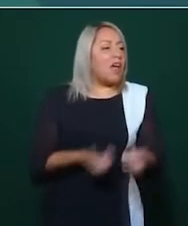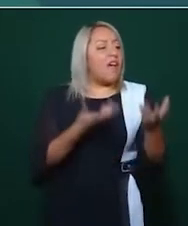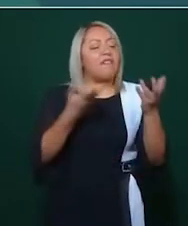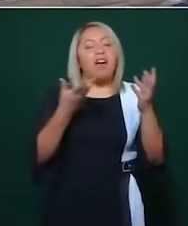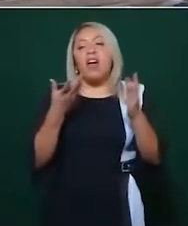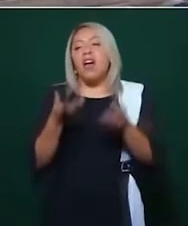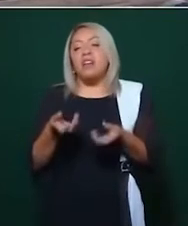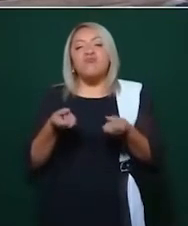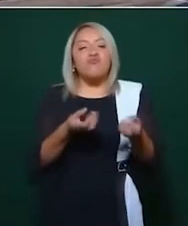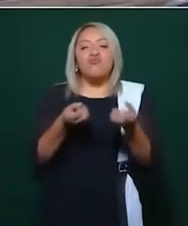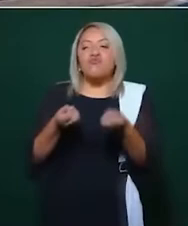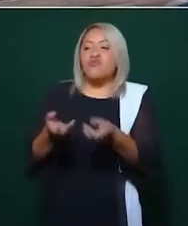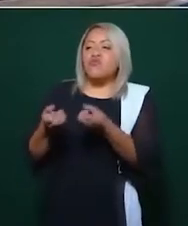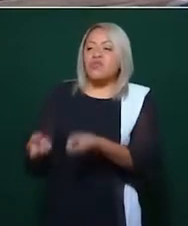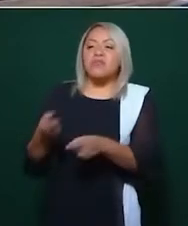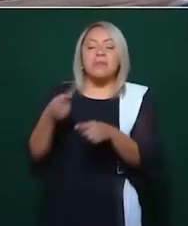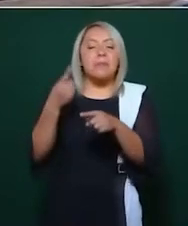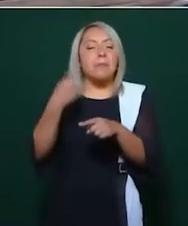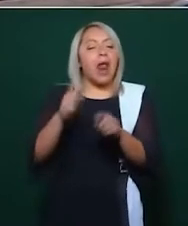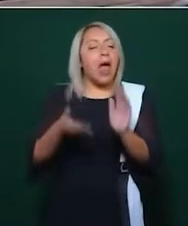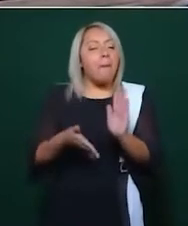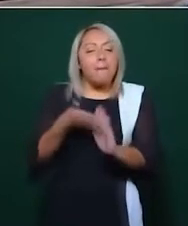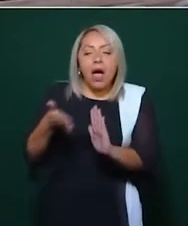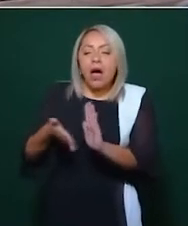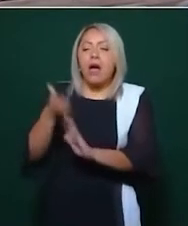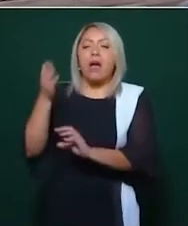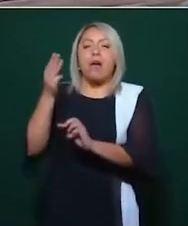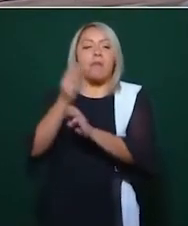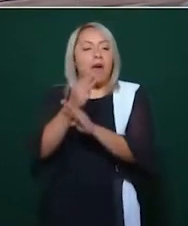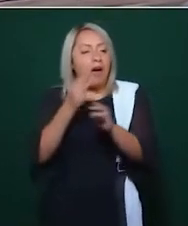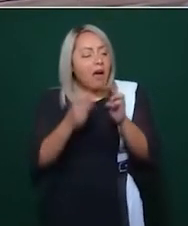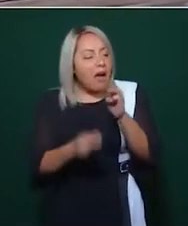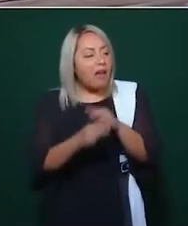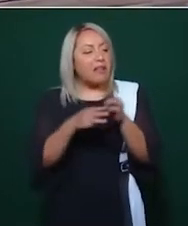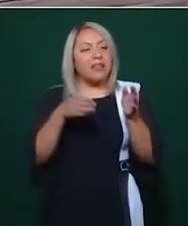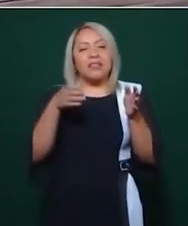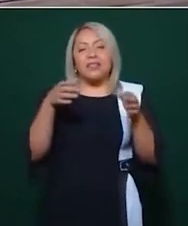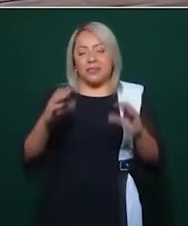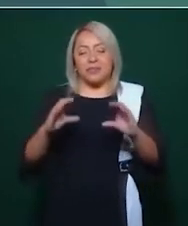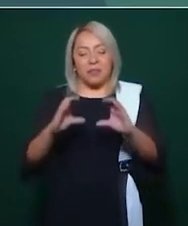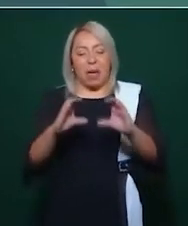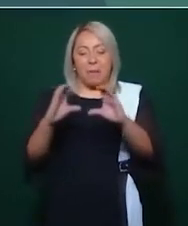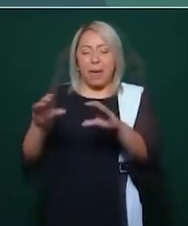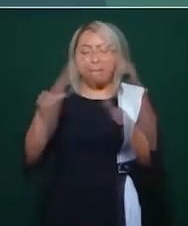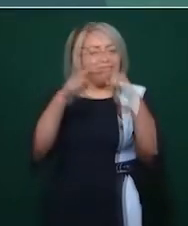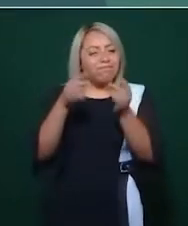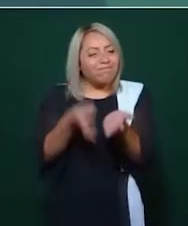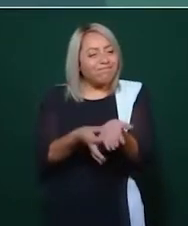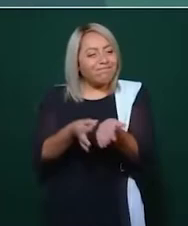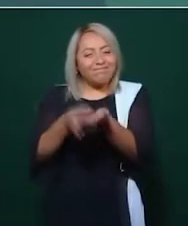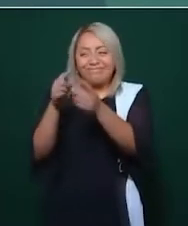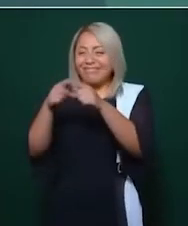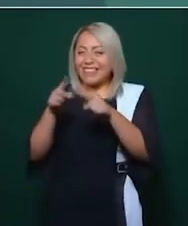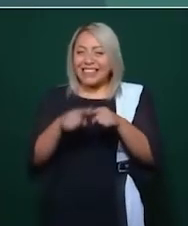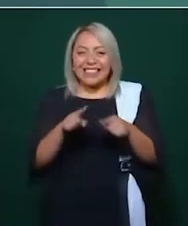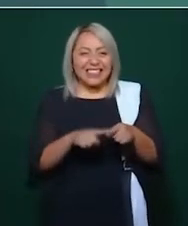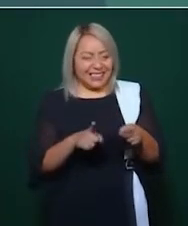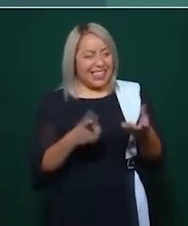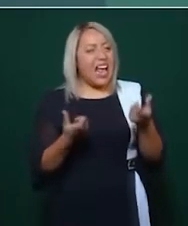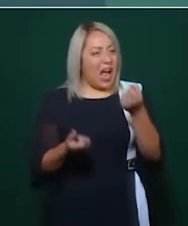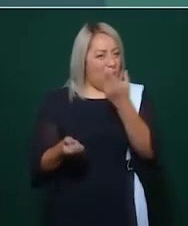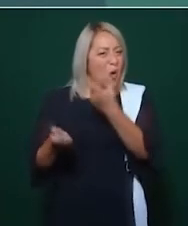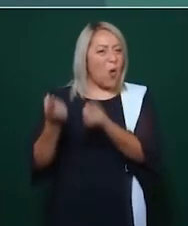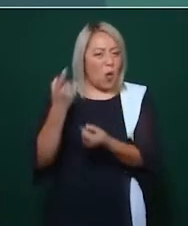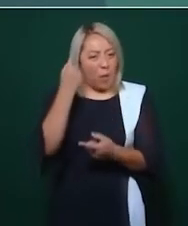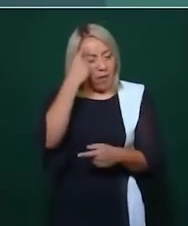construcción, bloc, láminas de zinc, en algunos casos